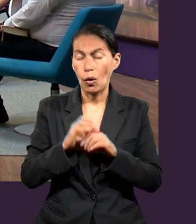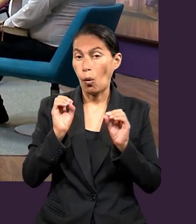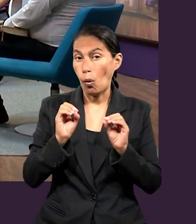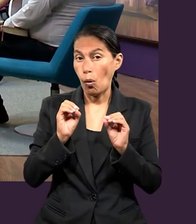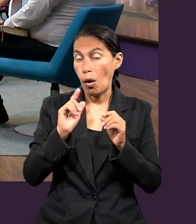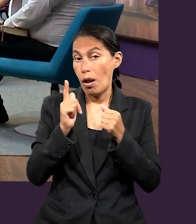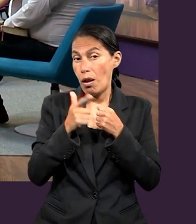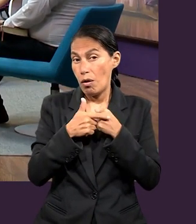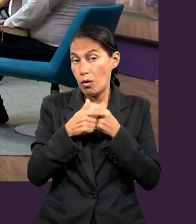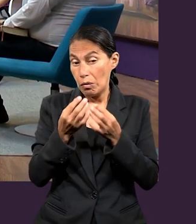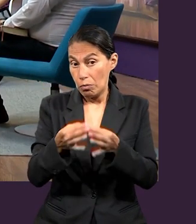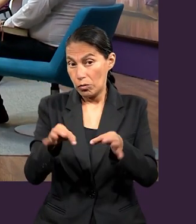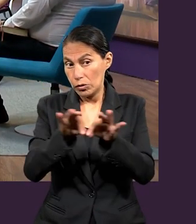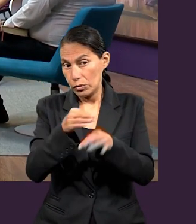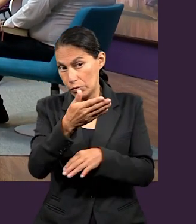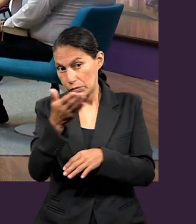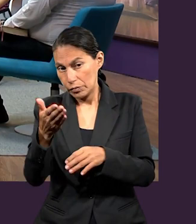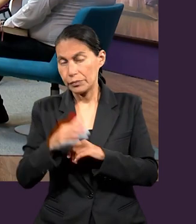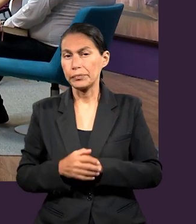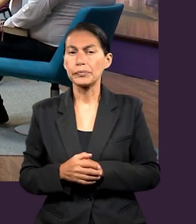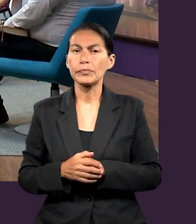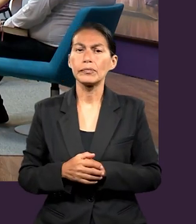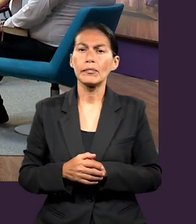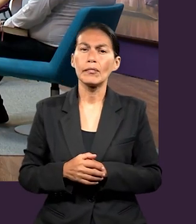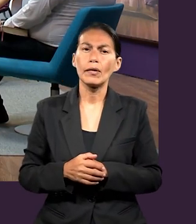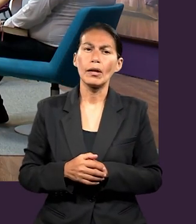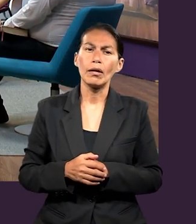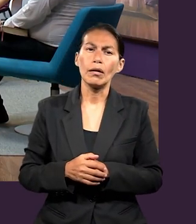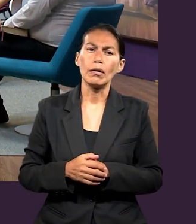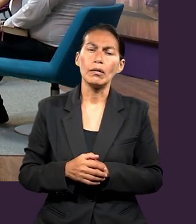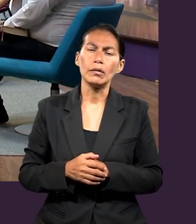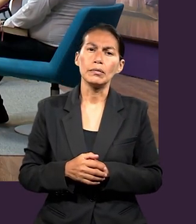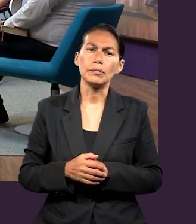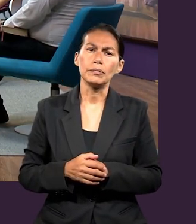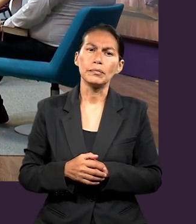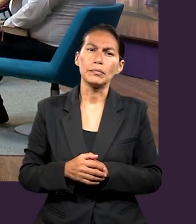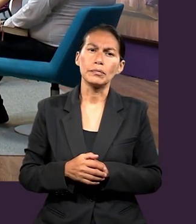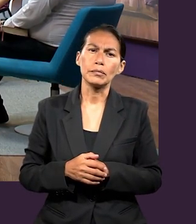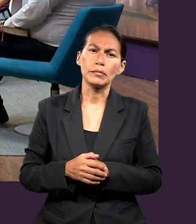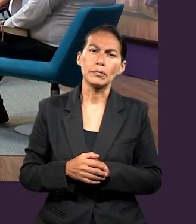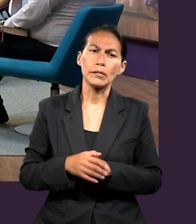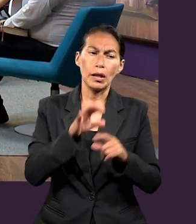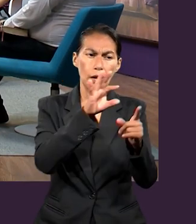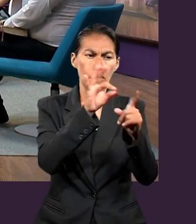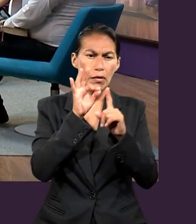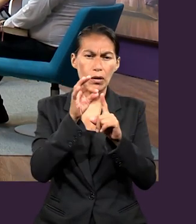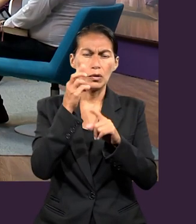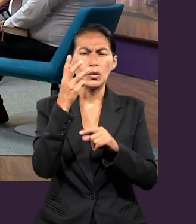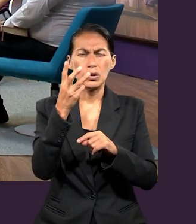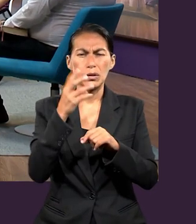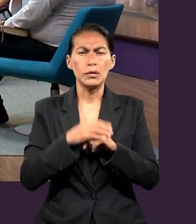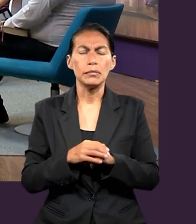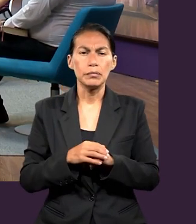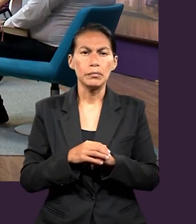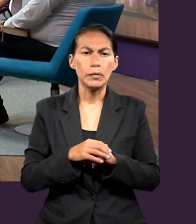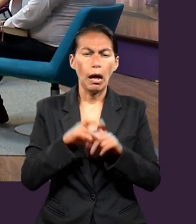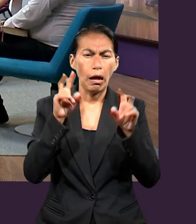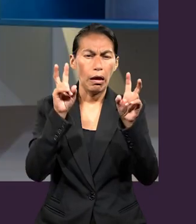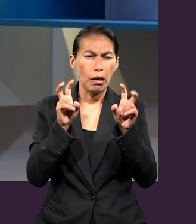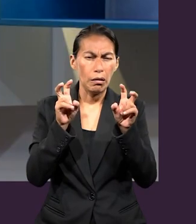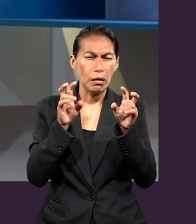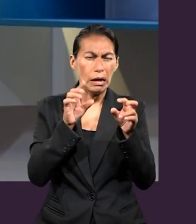o para ustedes tiene algo importante para sus vidas. Hablando de lo que es el segmento, todo el segmento, Efesios 3,